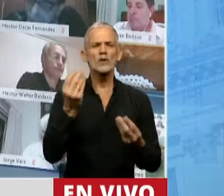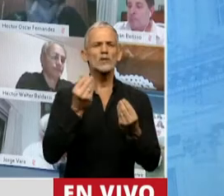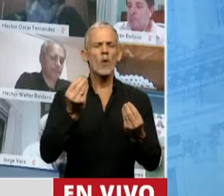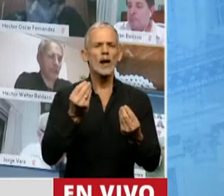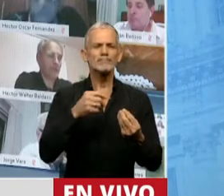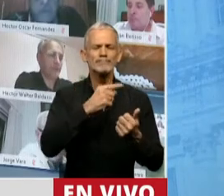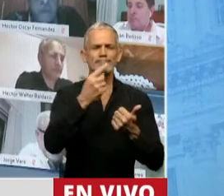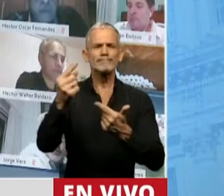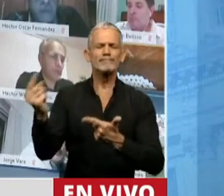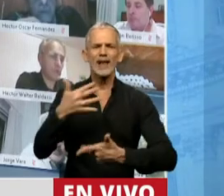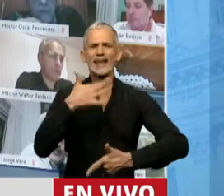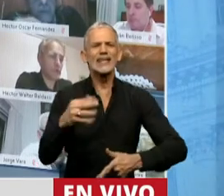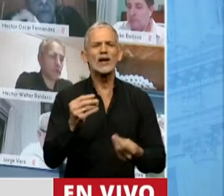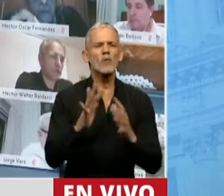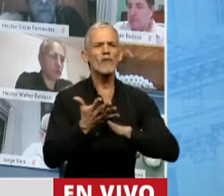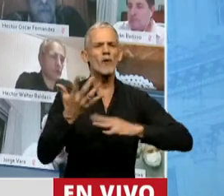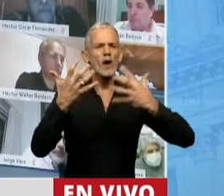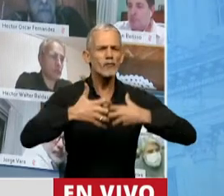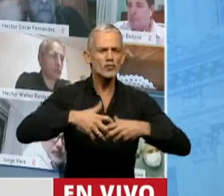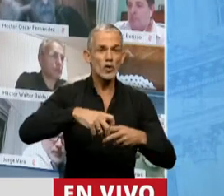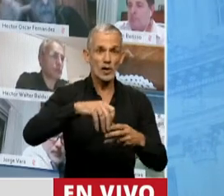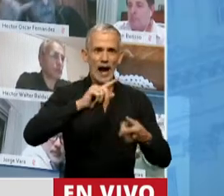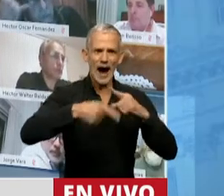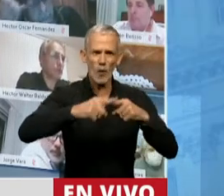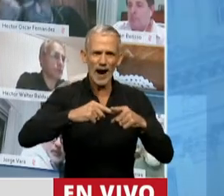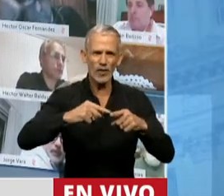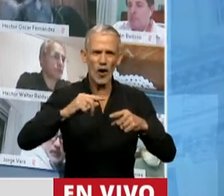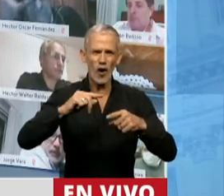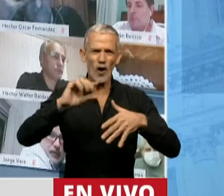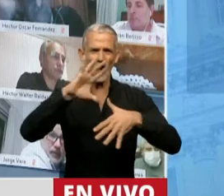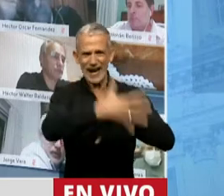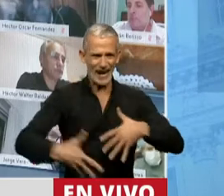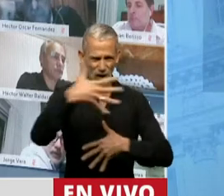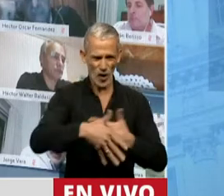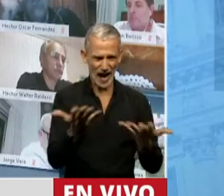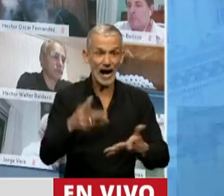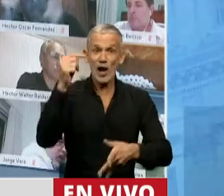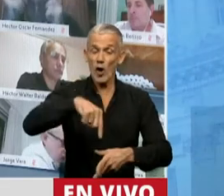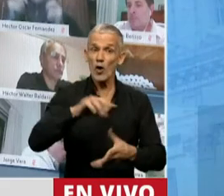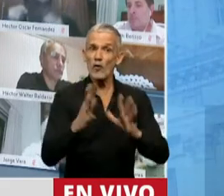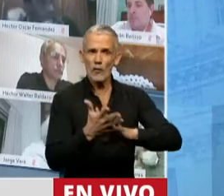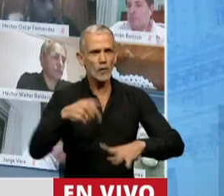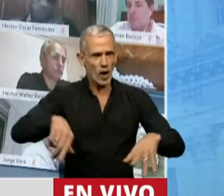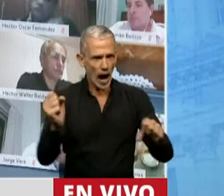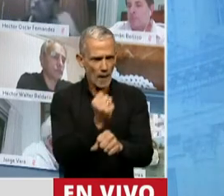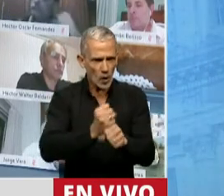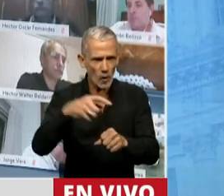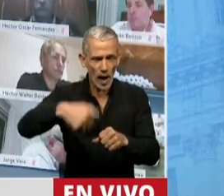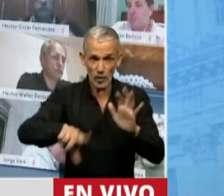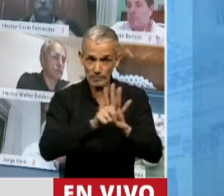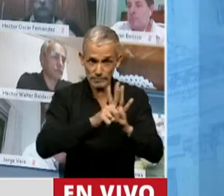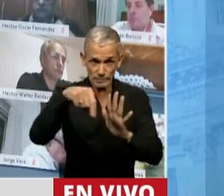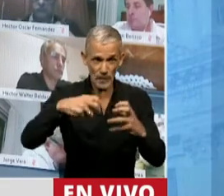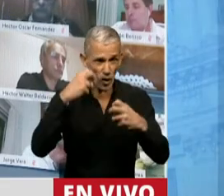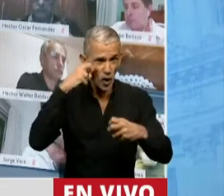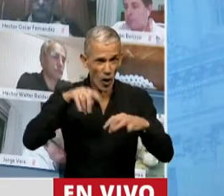entender cómo funciona un tratado regional. Es la manera que hoy nosotros, aprobando este tratado